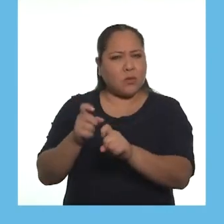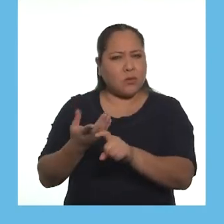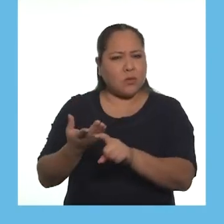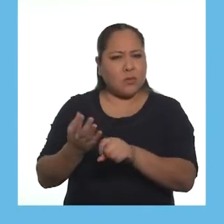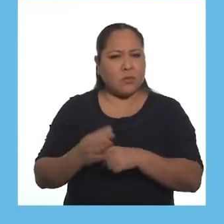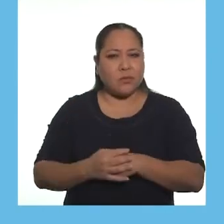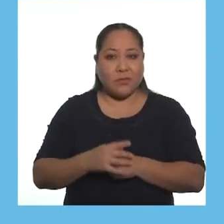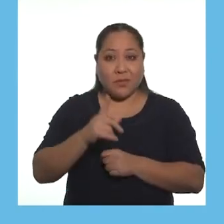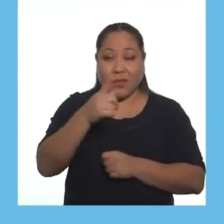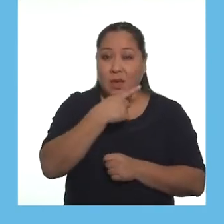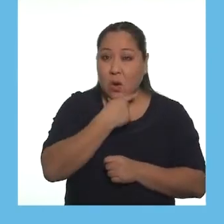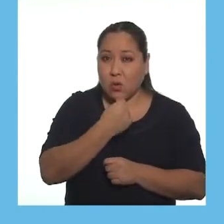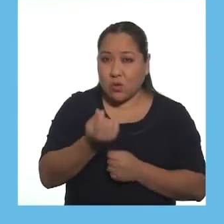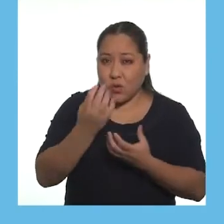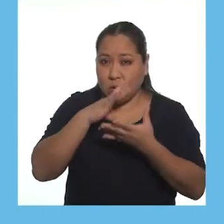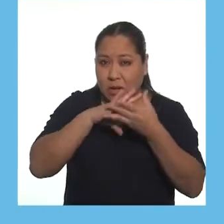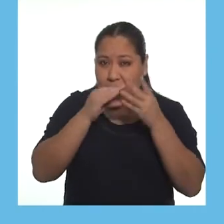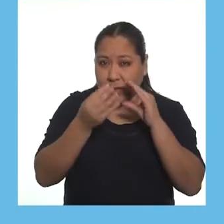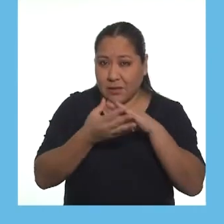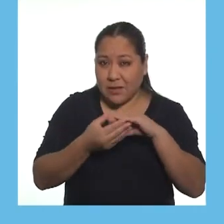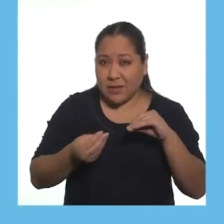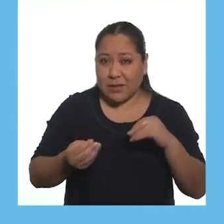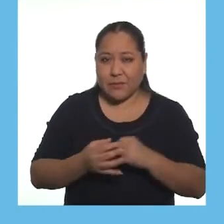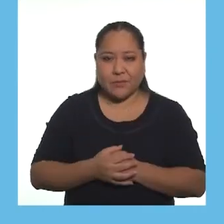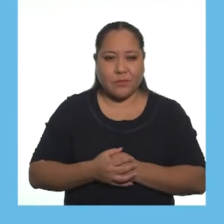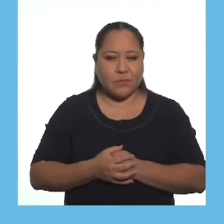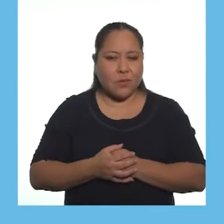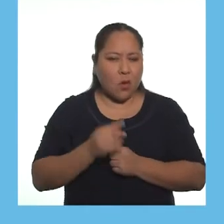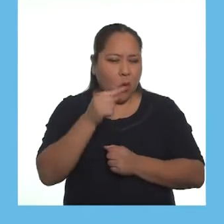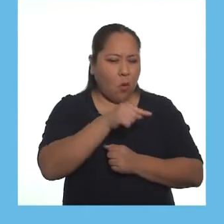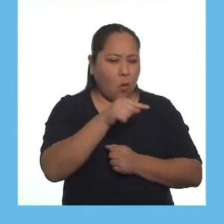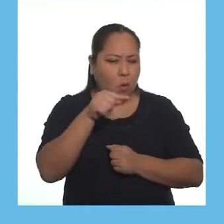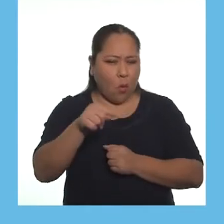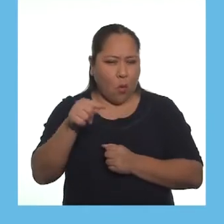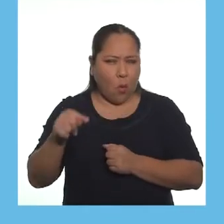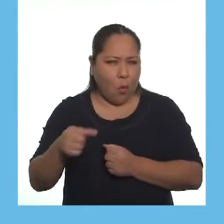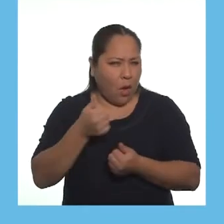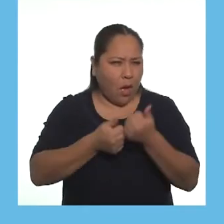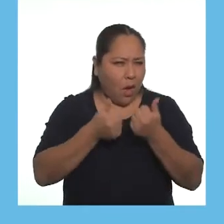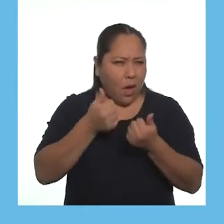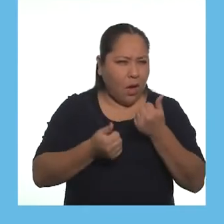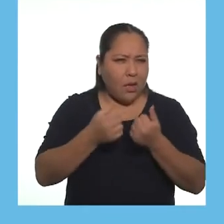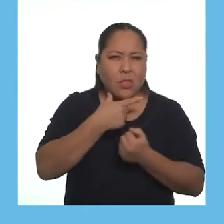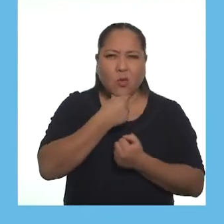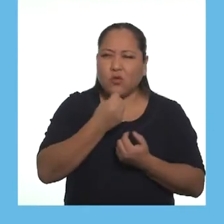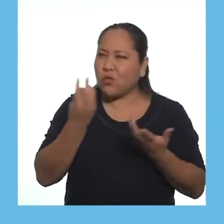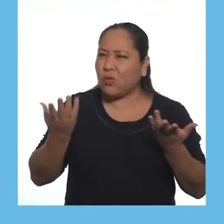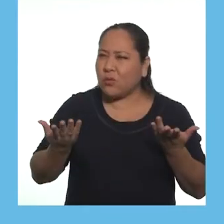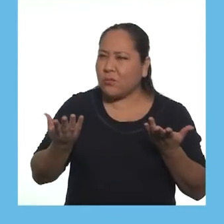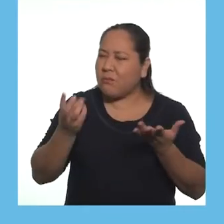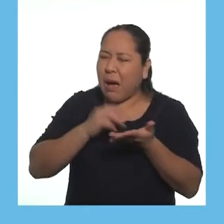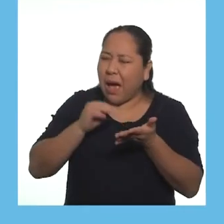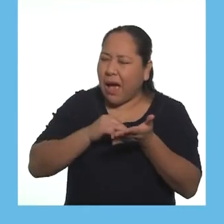pregúntenle te gustó la historia que parte te gustó más